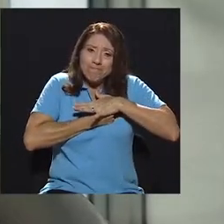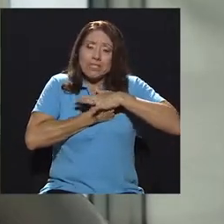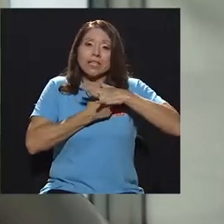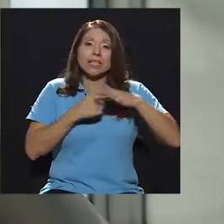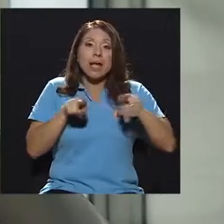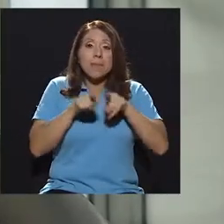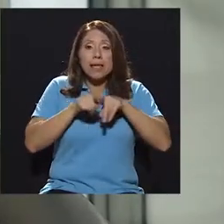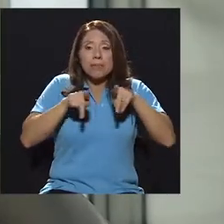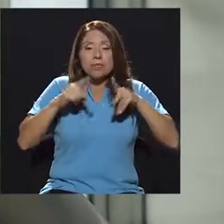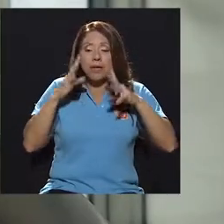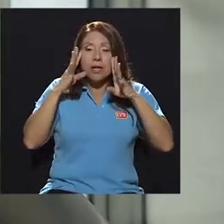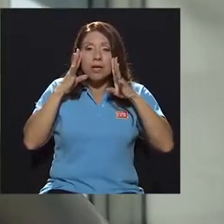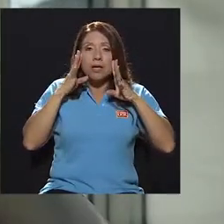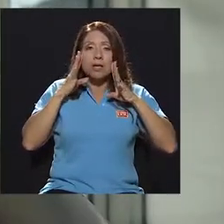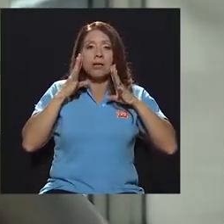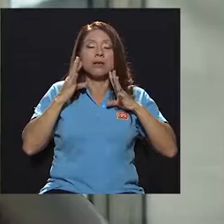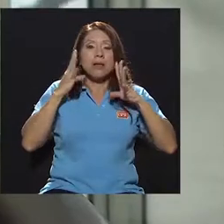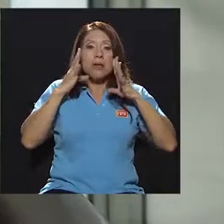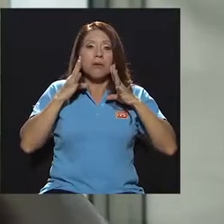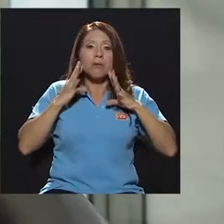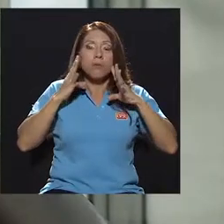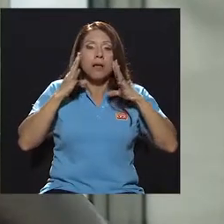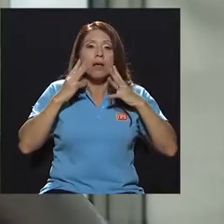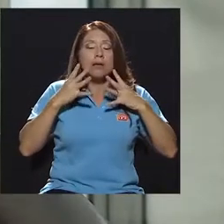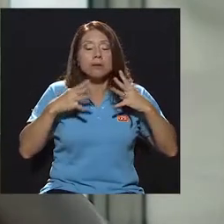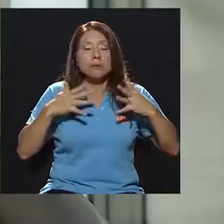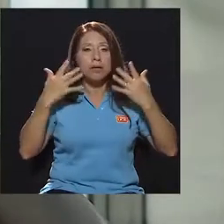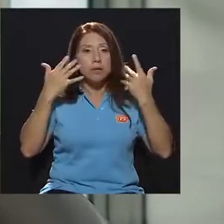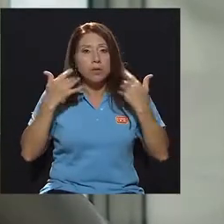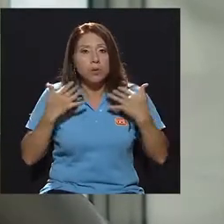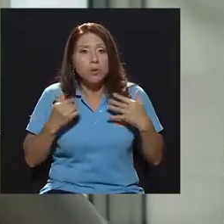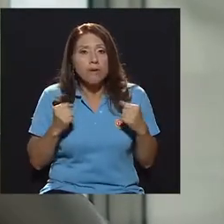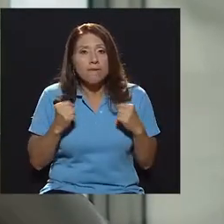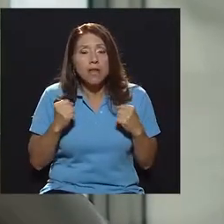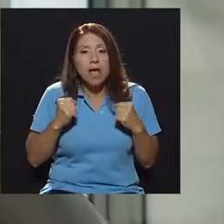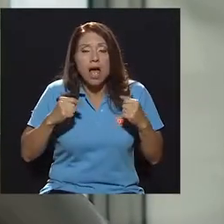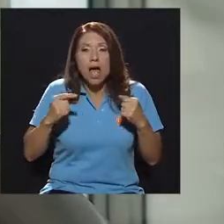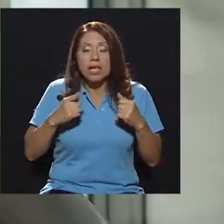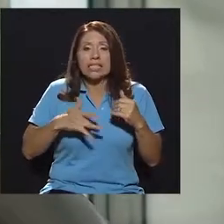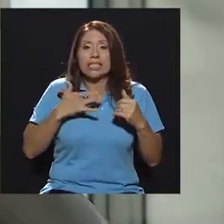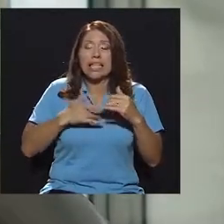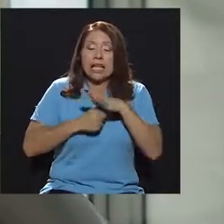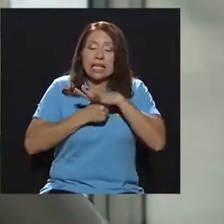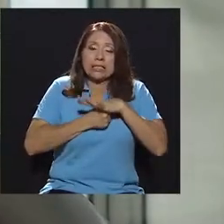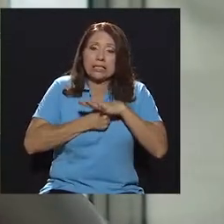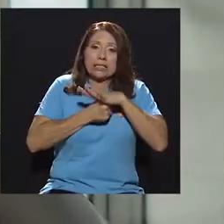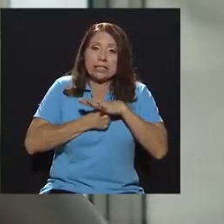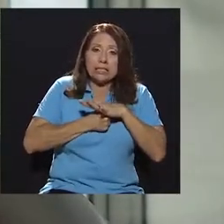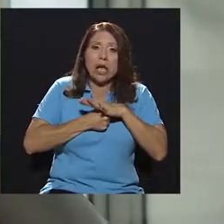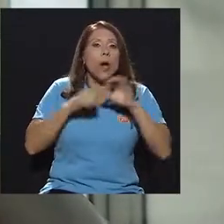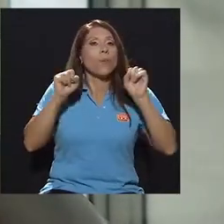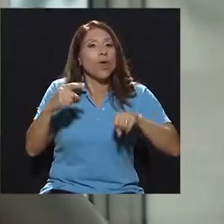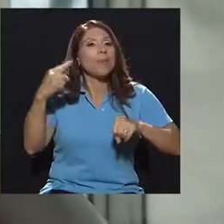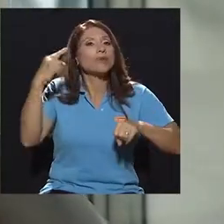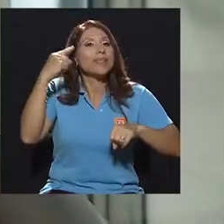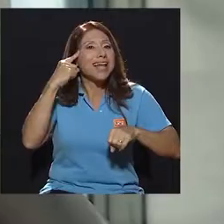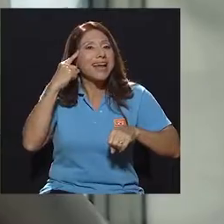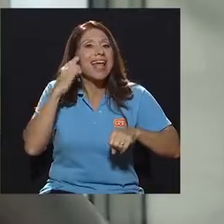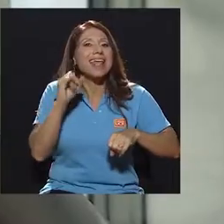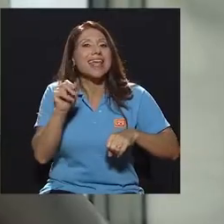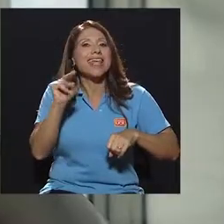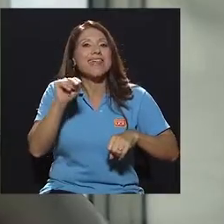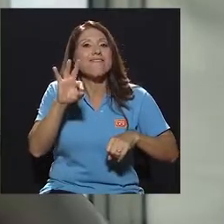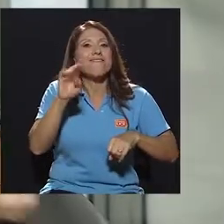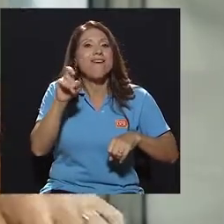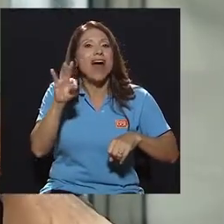tal vez se pone pálida, fría, sudorosa, dice que siente una opresión en el pecho, podemos pensar en un infarto. Pero la persona está consciente todavía. En ese